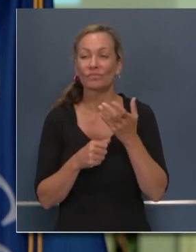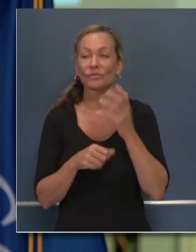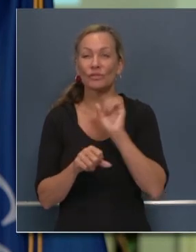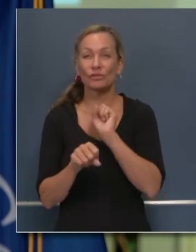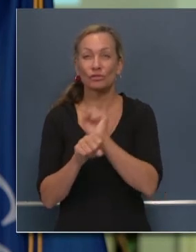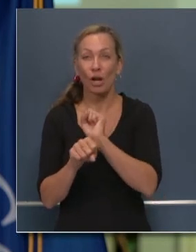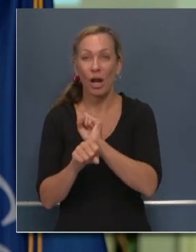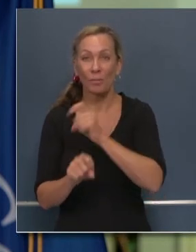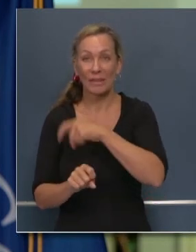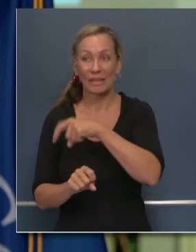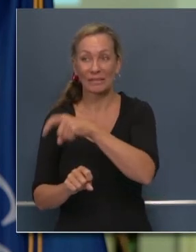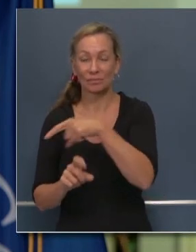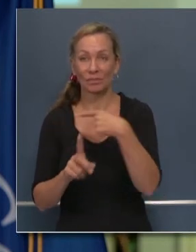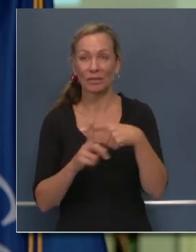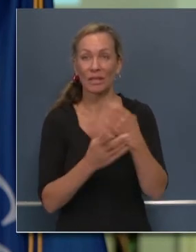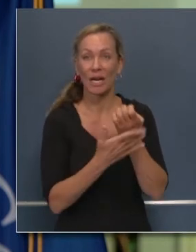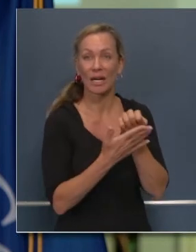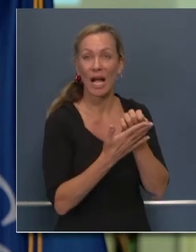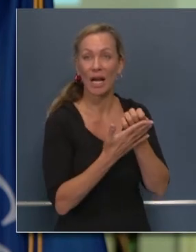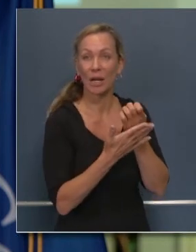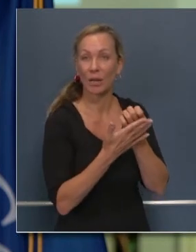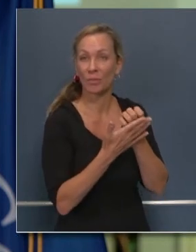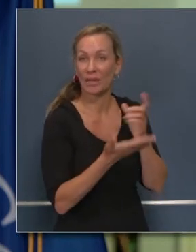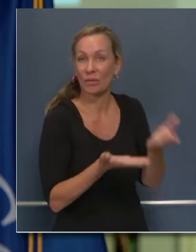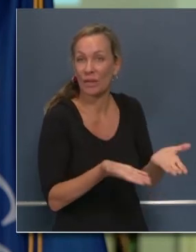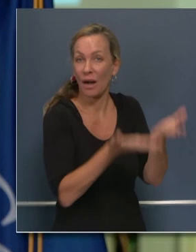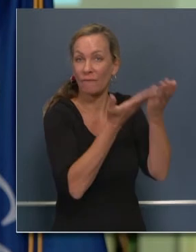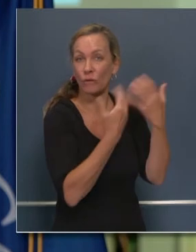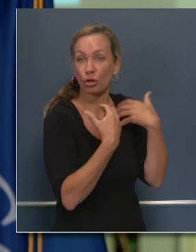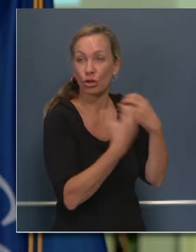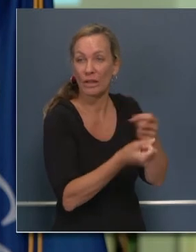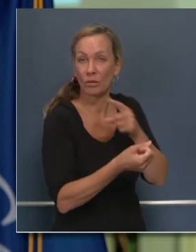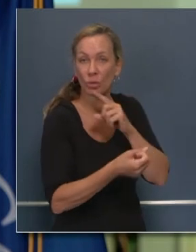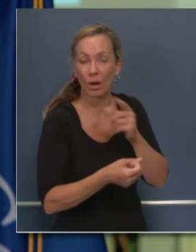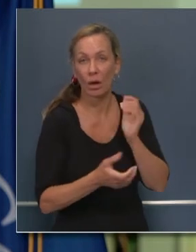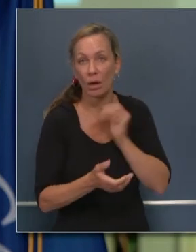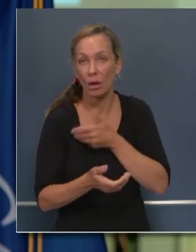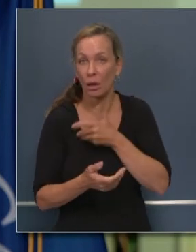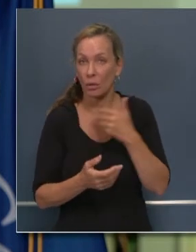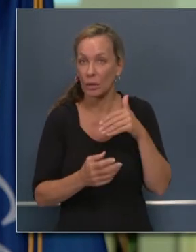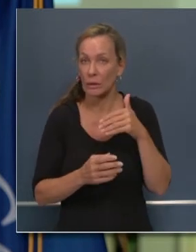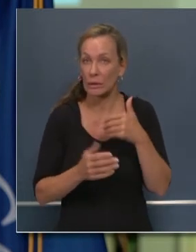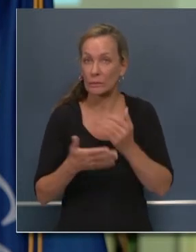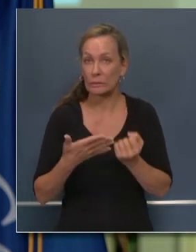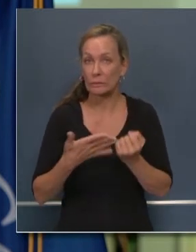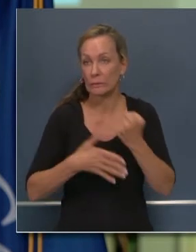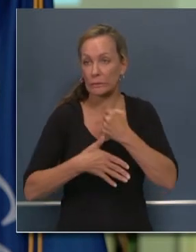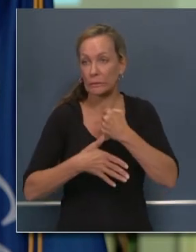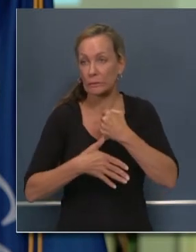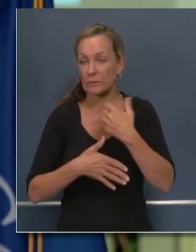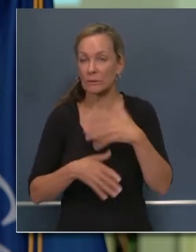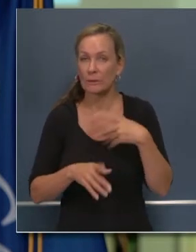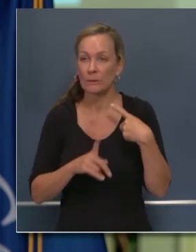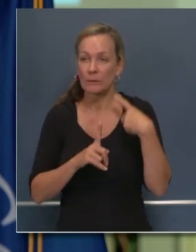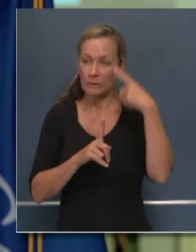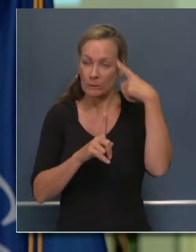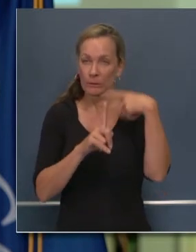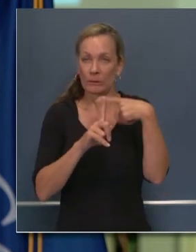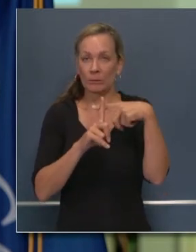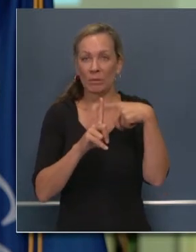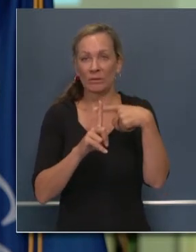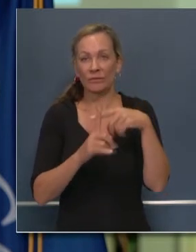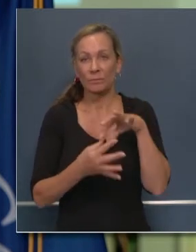es un punto de la agenda importantísimo para nuestra administración. y me alienta mucho el liderazgo de